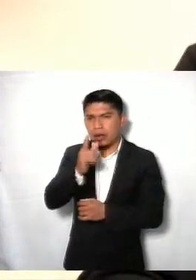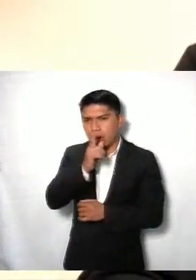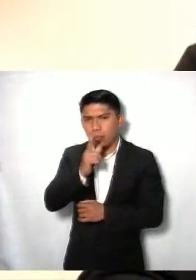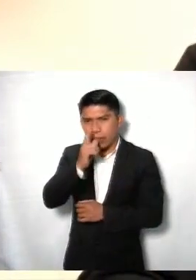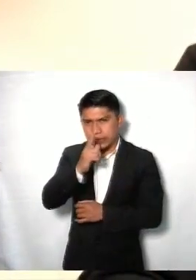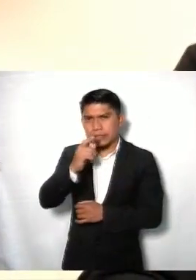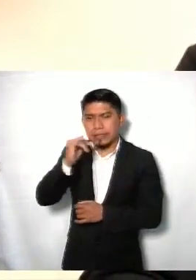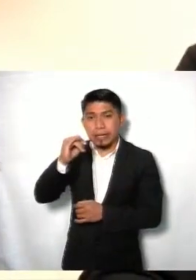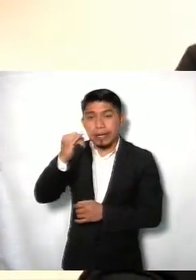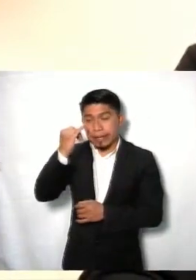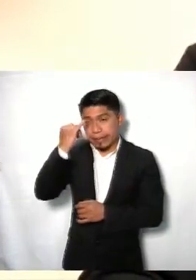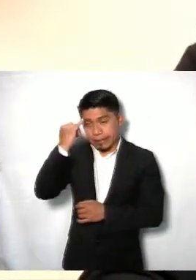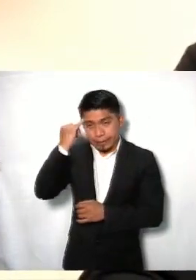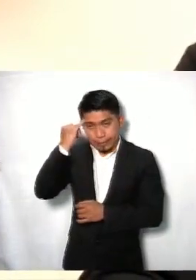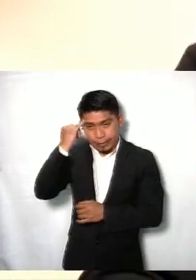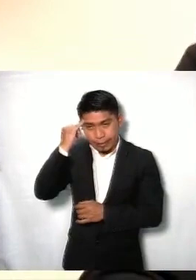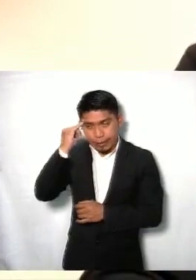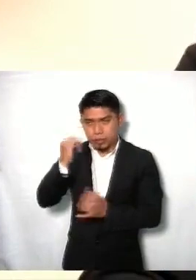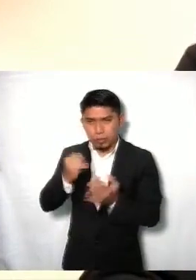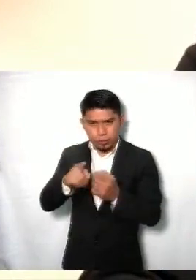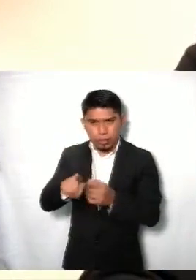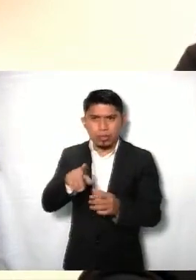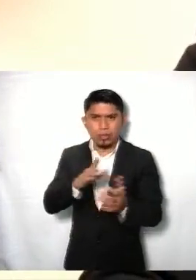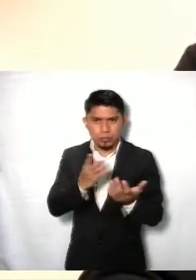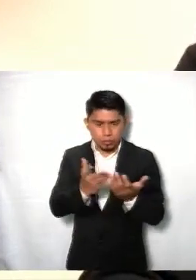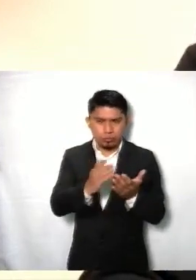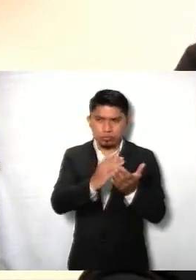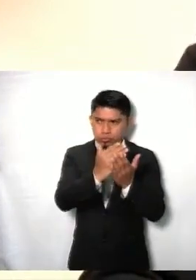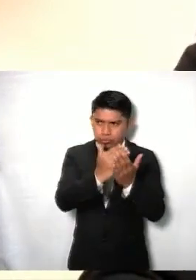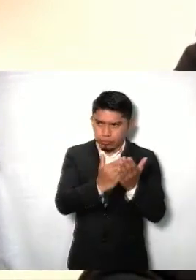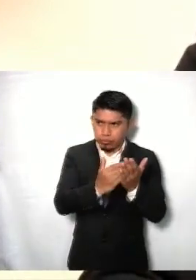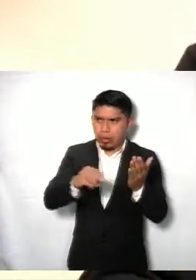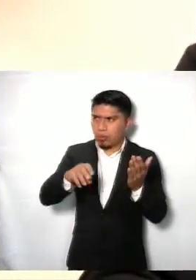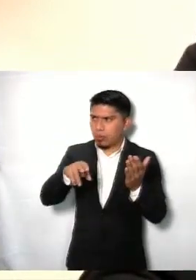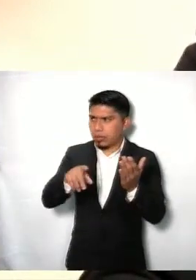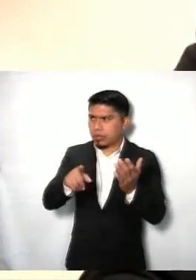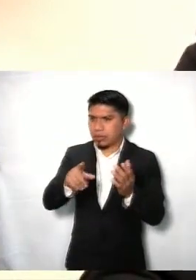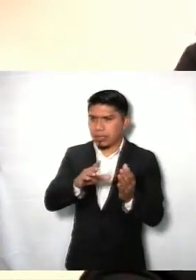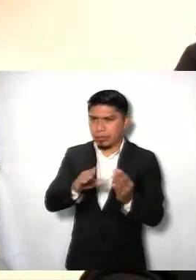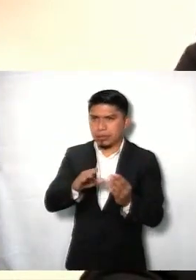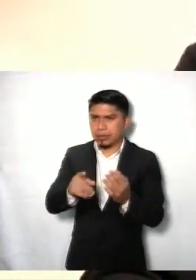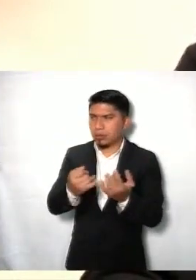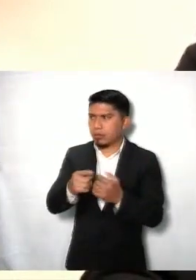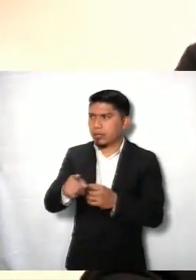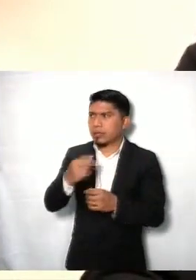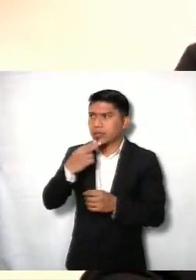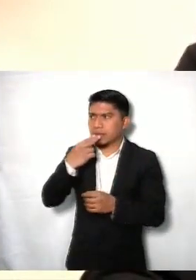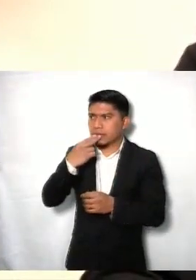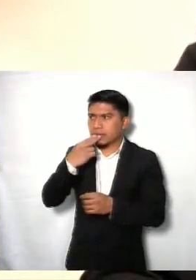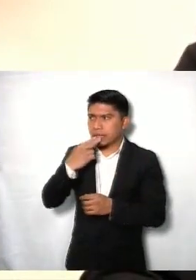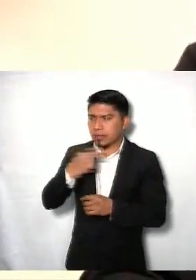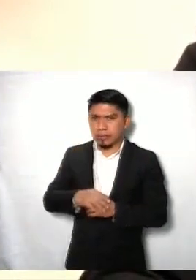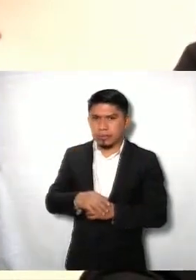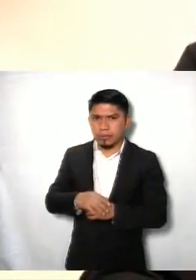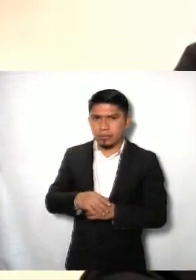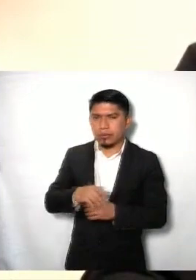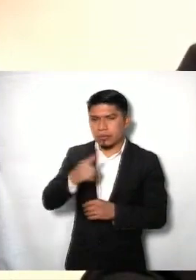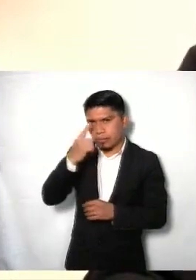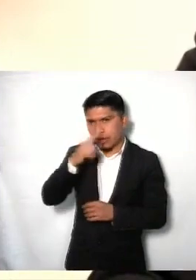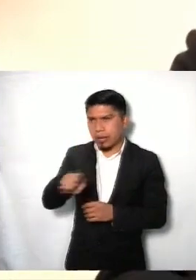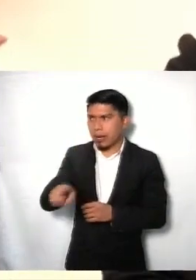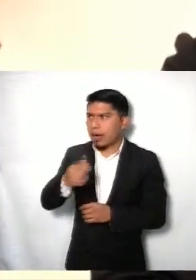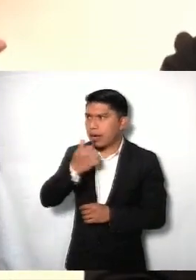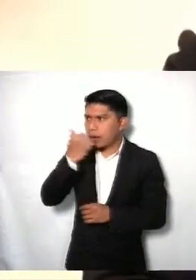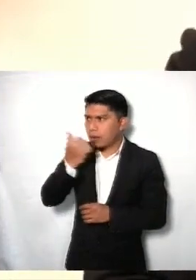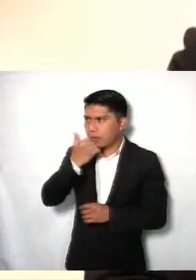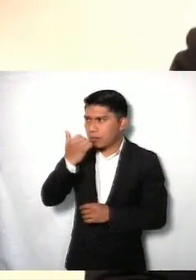indígenas. Hicimos unos manuales del área de capacitación con el personal de capacitación, que sirven para el instructor y para el